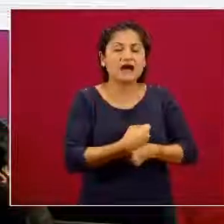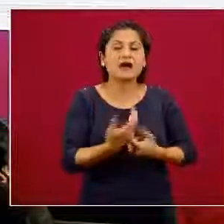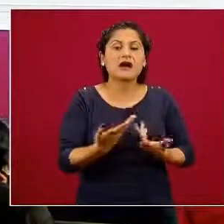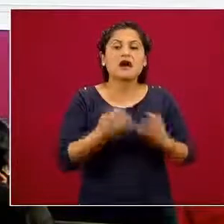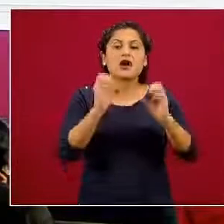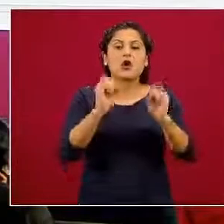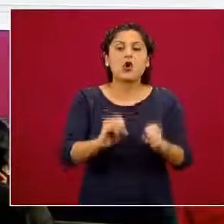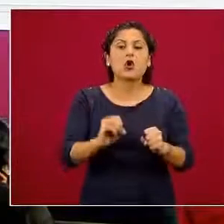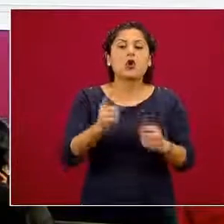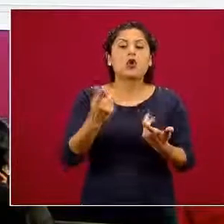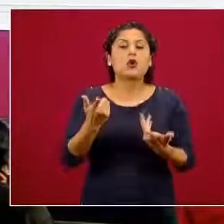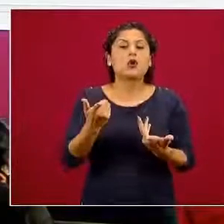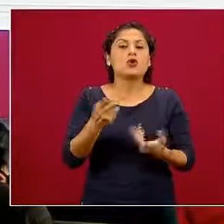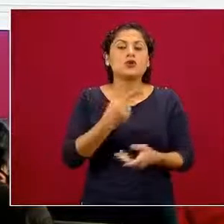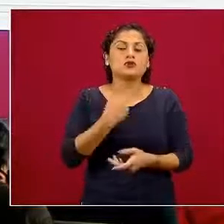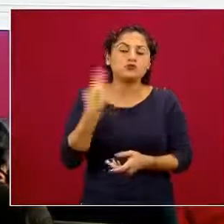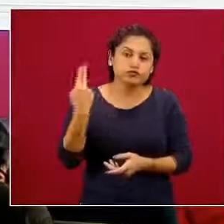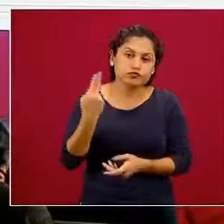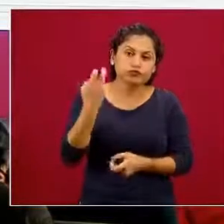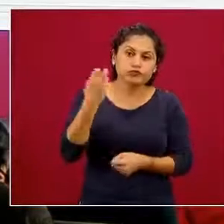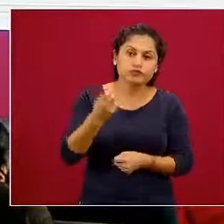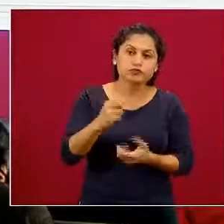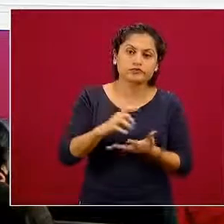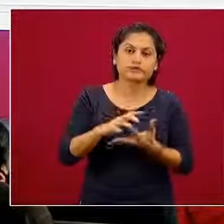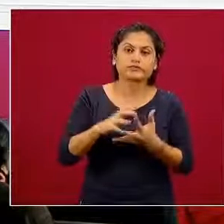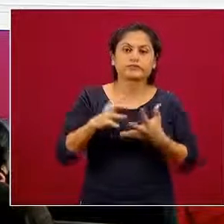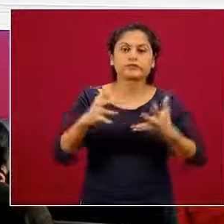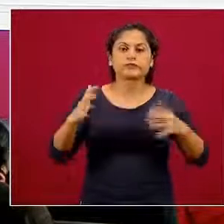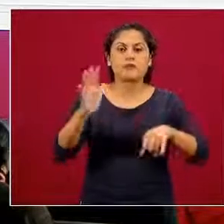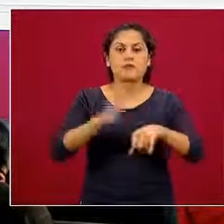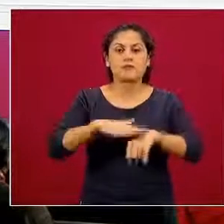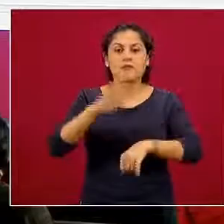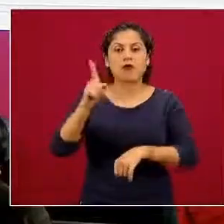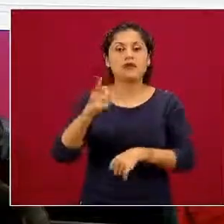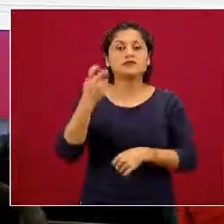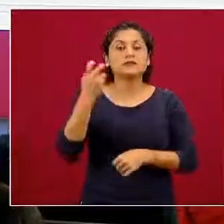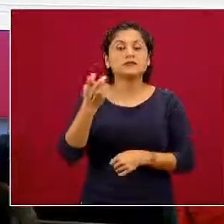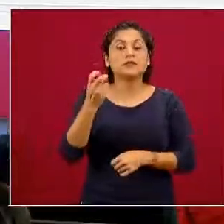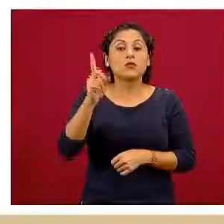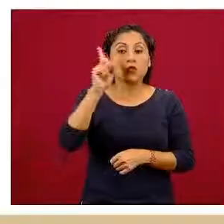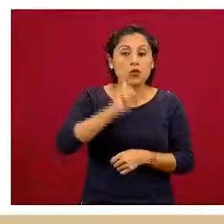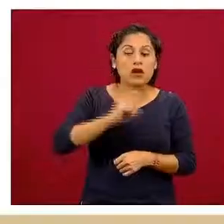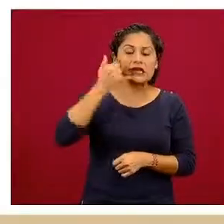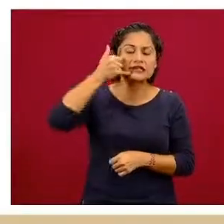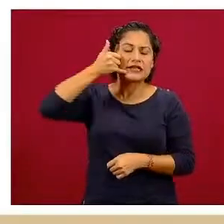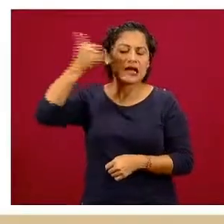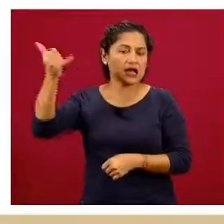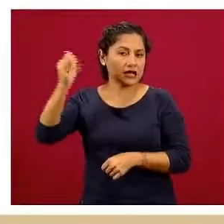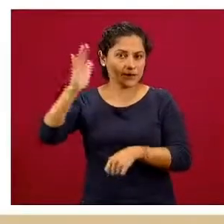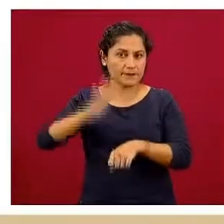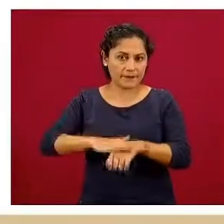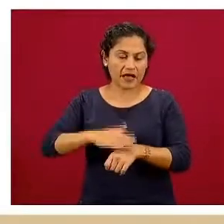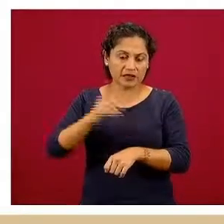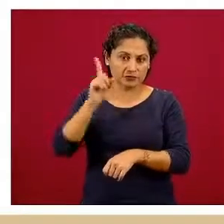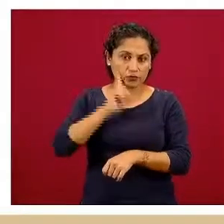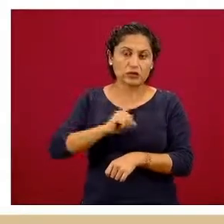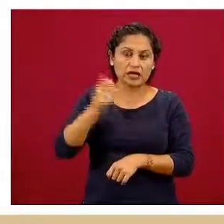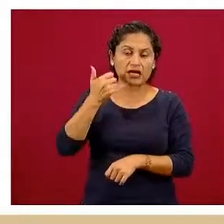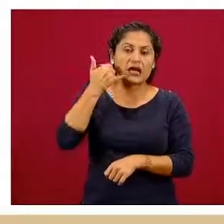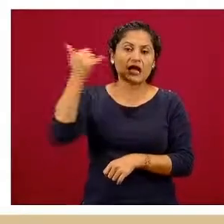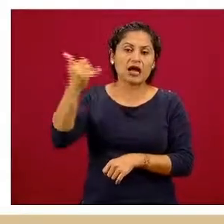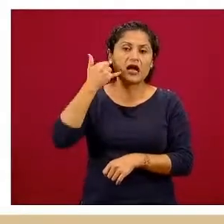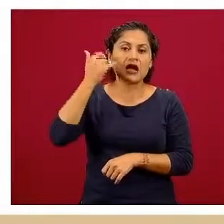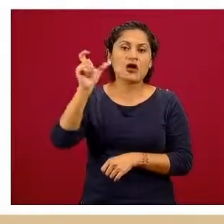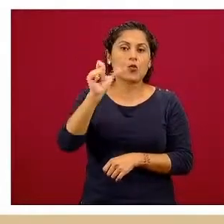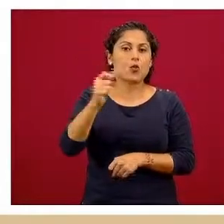está en este caso dividido por hombres y mujeres. Son las mujeres las que piden más ayuda cuando tienen problemas de